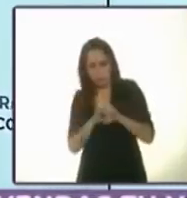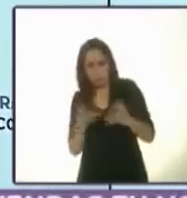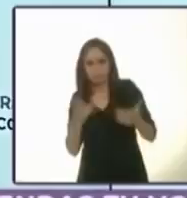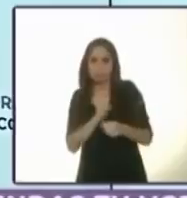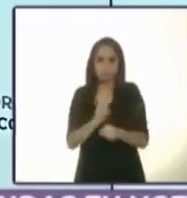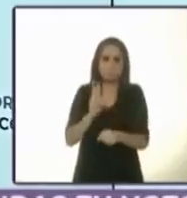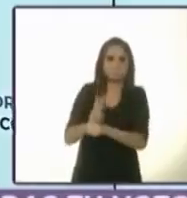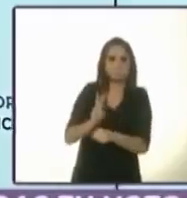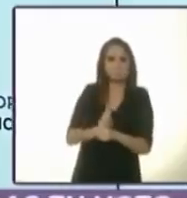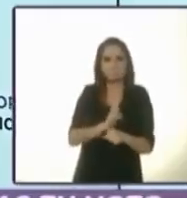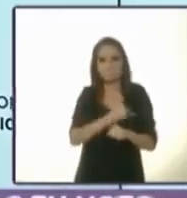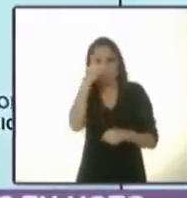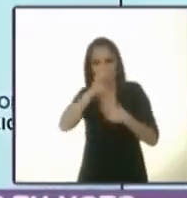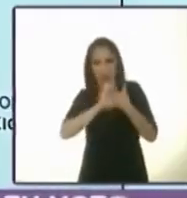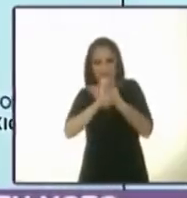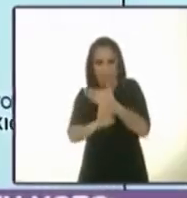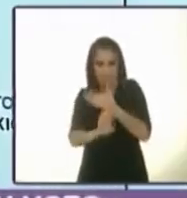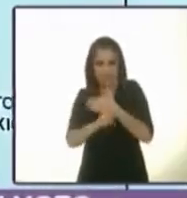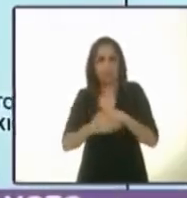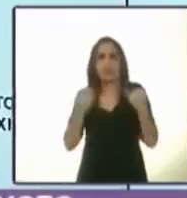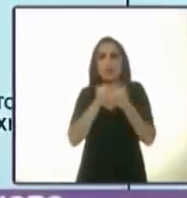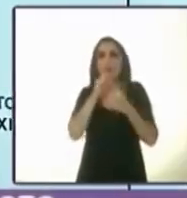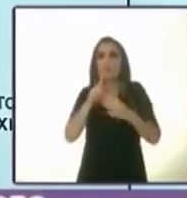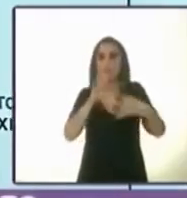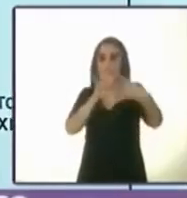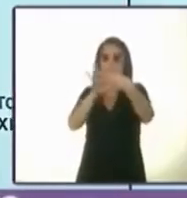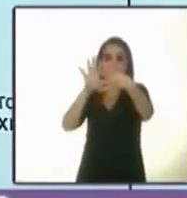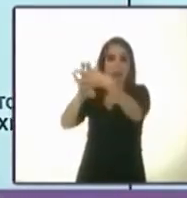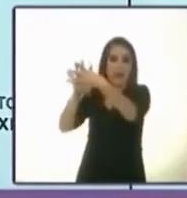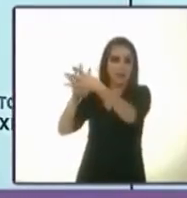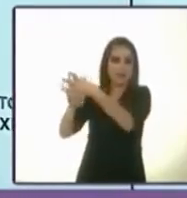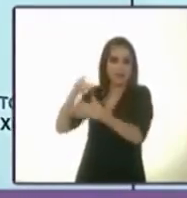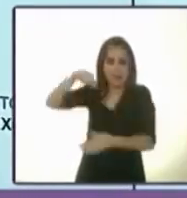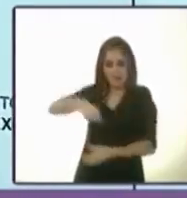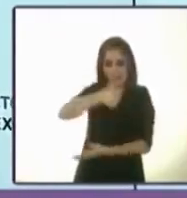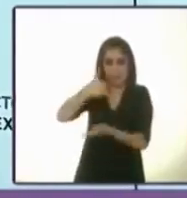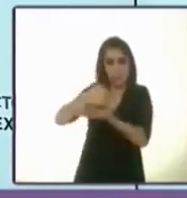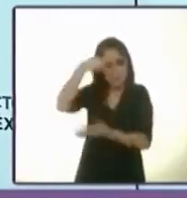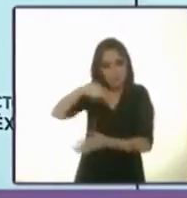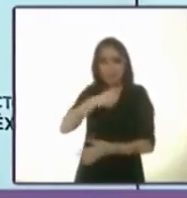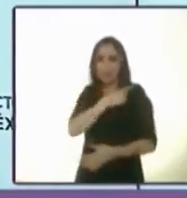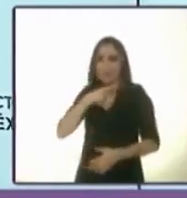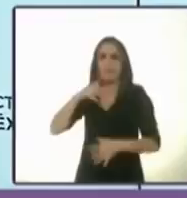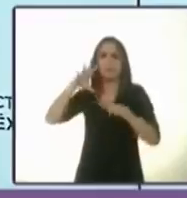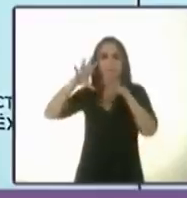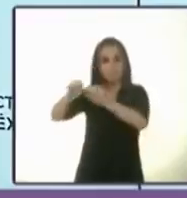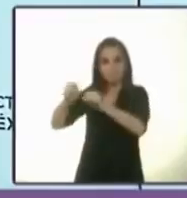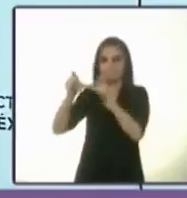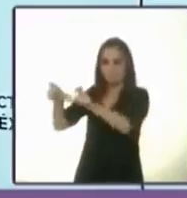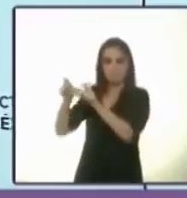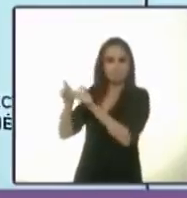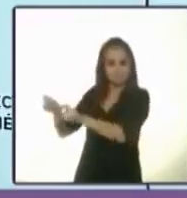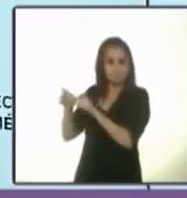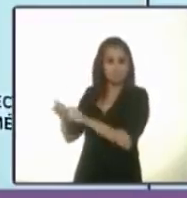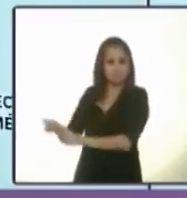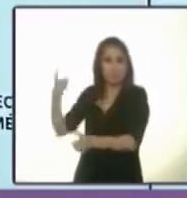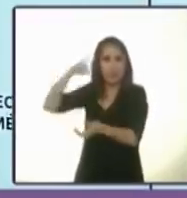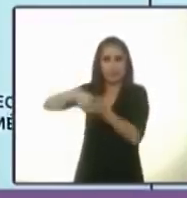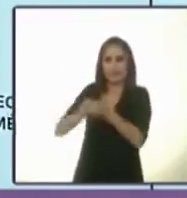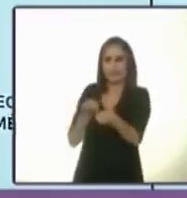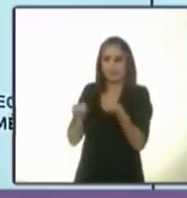tercer ángulo es recuperar los reclusorios de la Ciudad de México. Tenemos que recuperar el gobierno de los reclusorios,